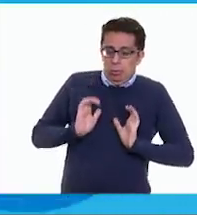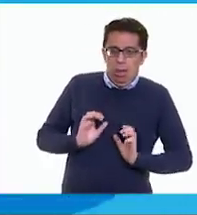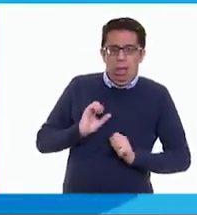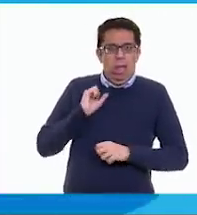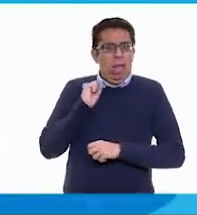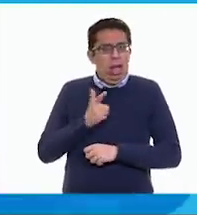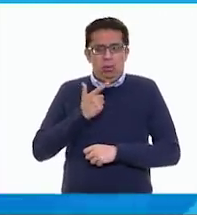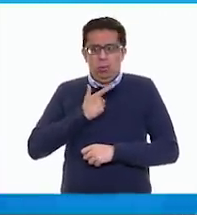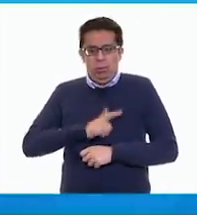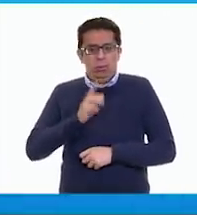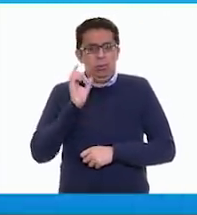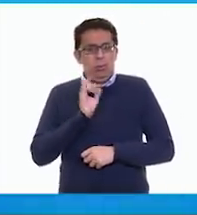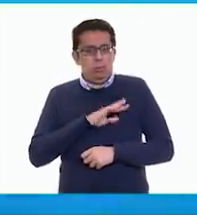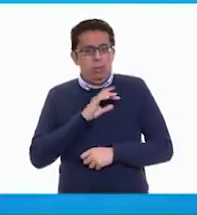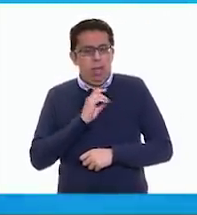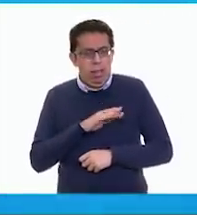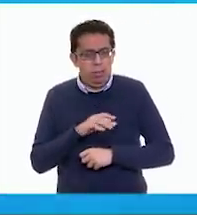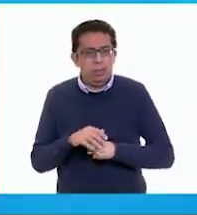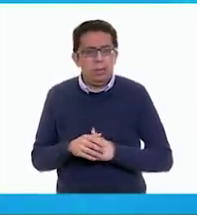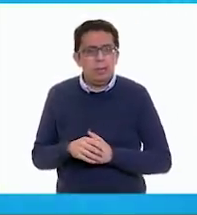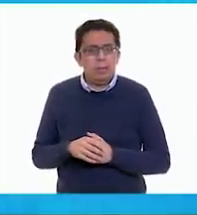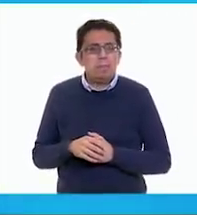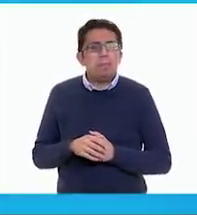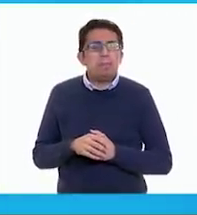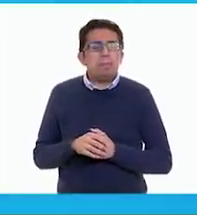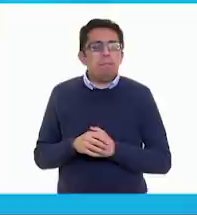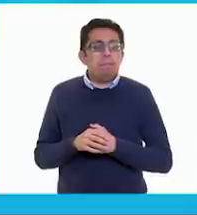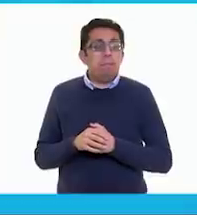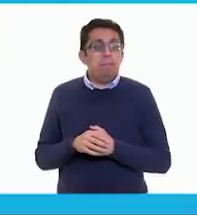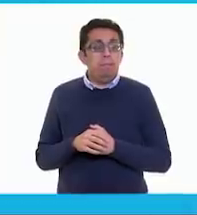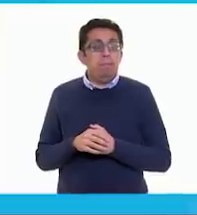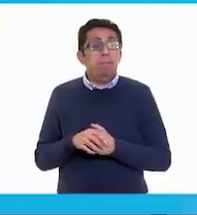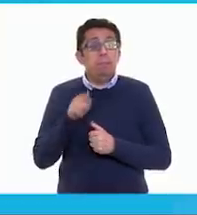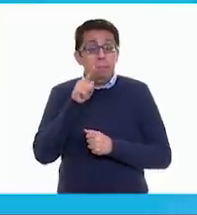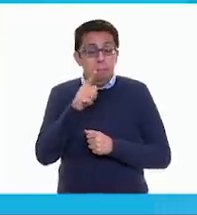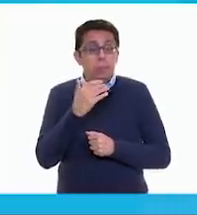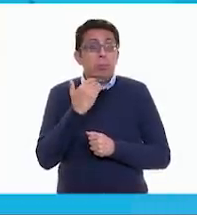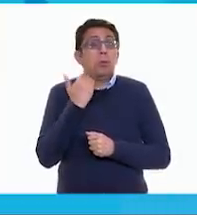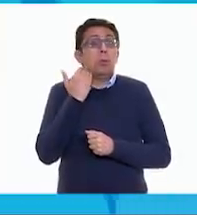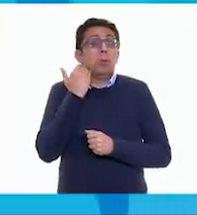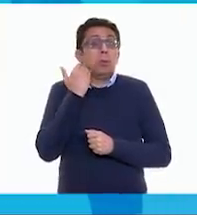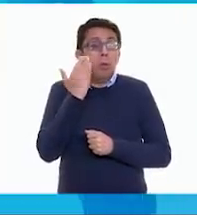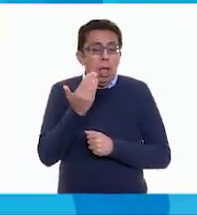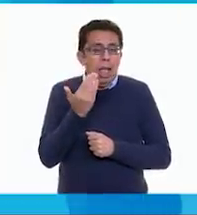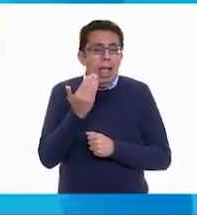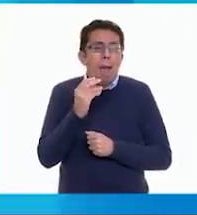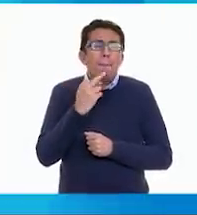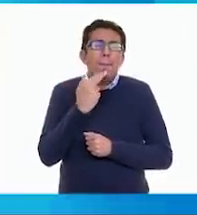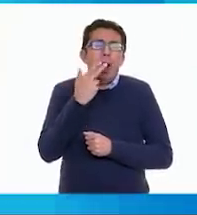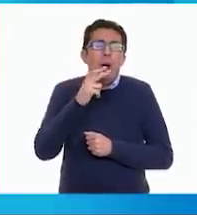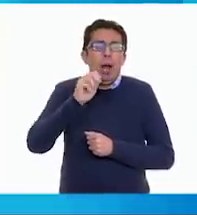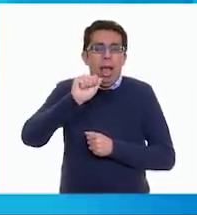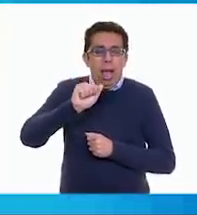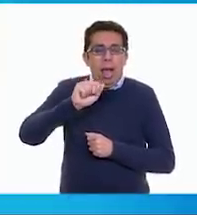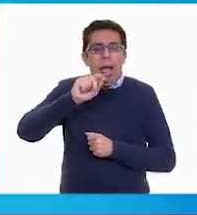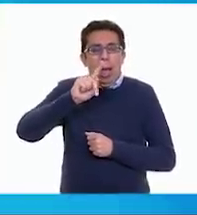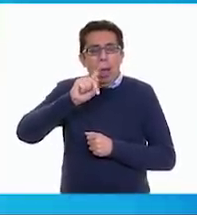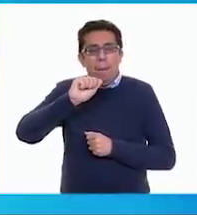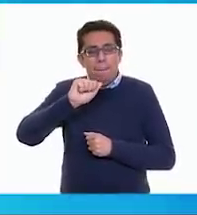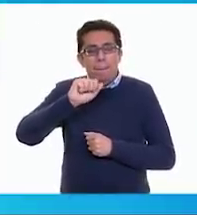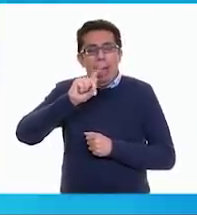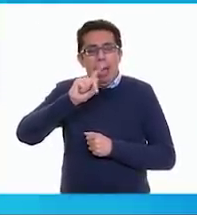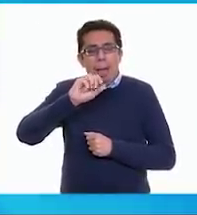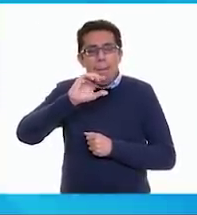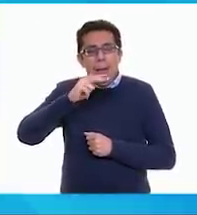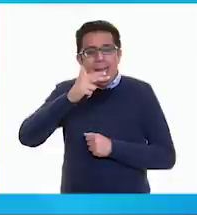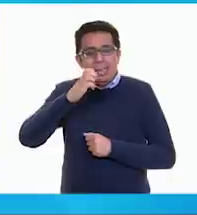Malestar. Malestar. Es como un malestar, así, de la panza. Ahora, que si lo quieres, que te apapachen, que te apapachen, que